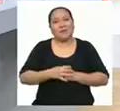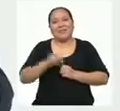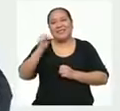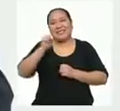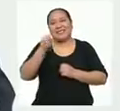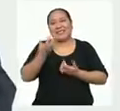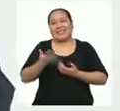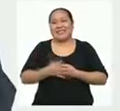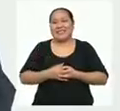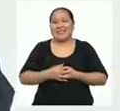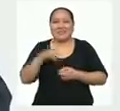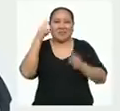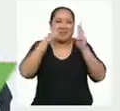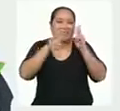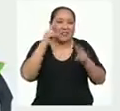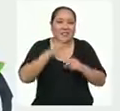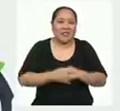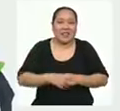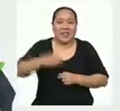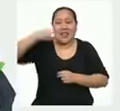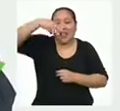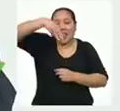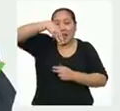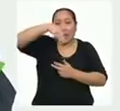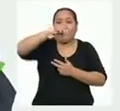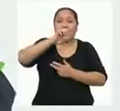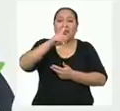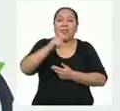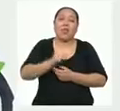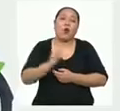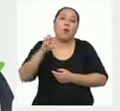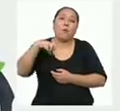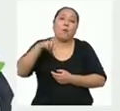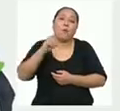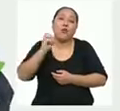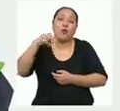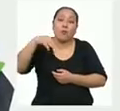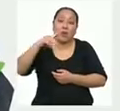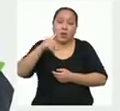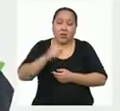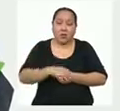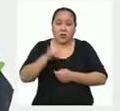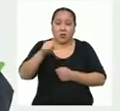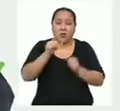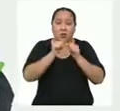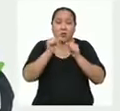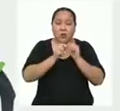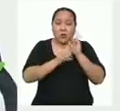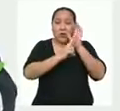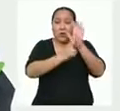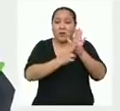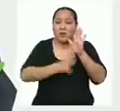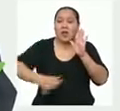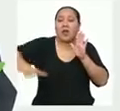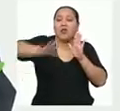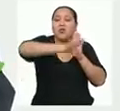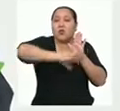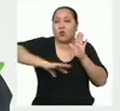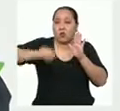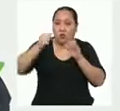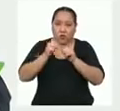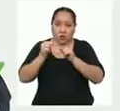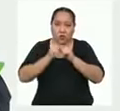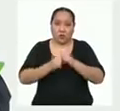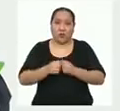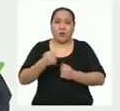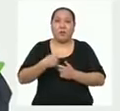bueno, eso sí. Vamos a ver que la media o promedio aritmético es el valor que representa al conjunto de valores,